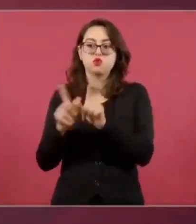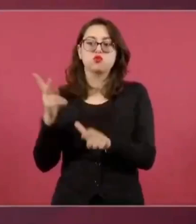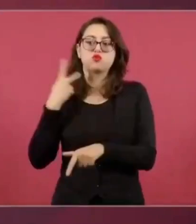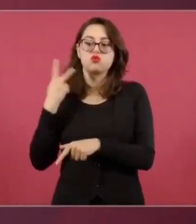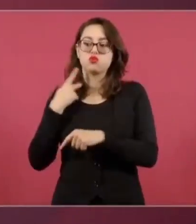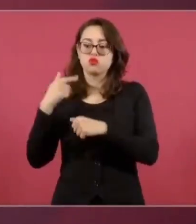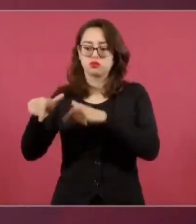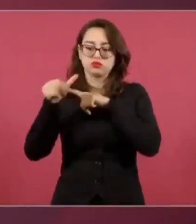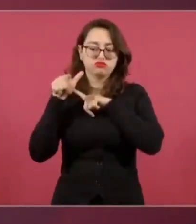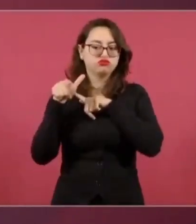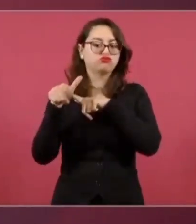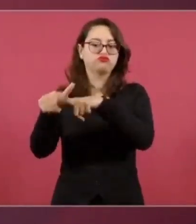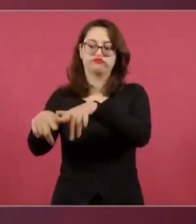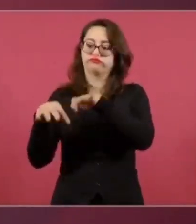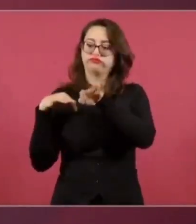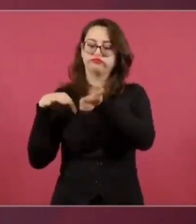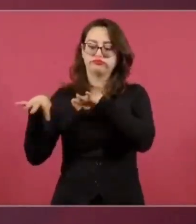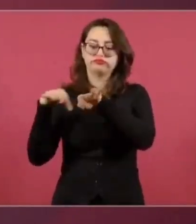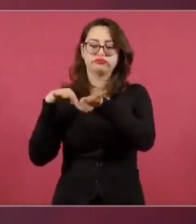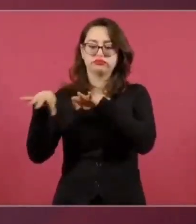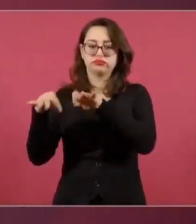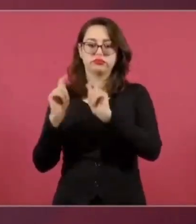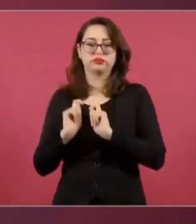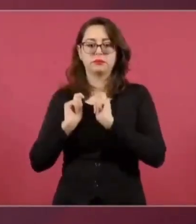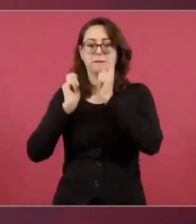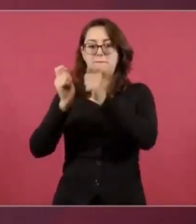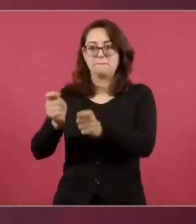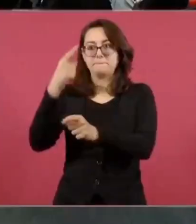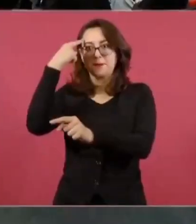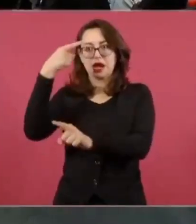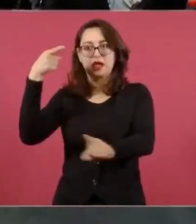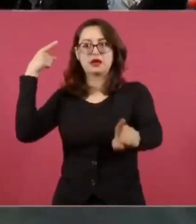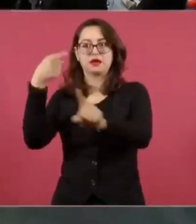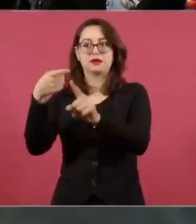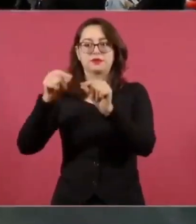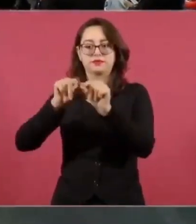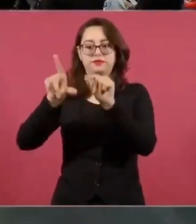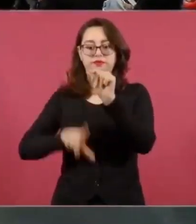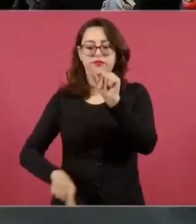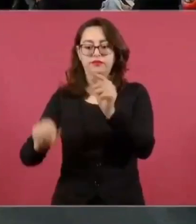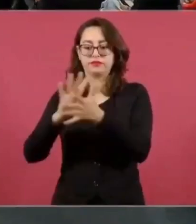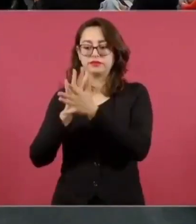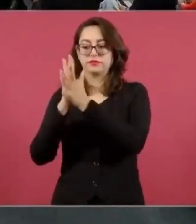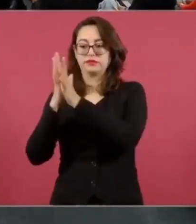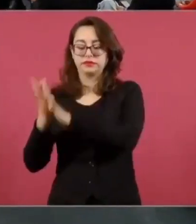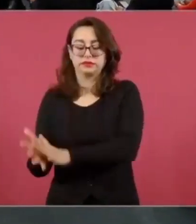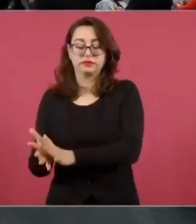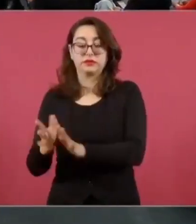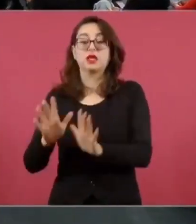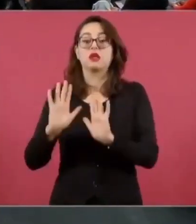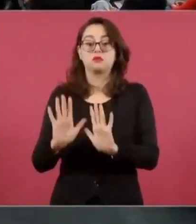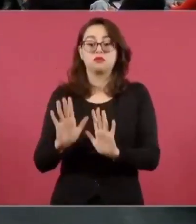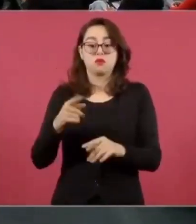Movimiento de Transformación. Y yo me quedo